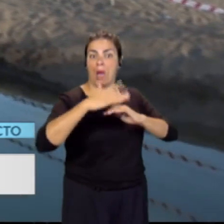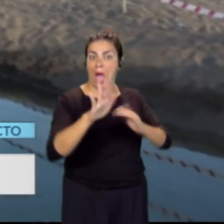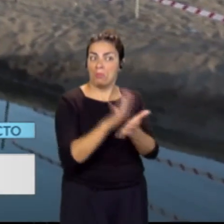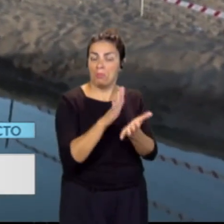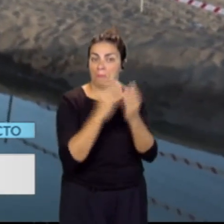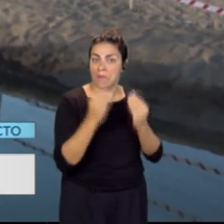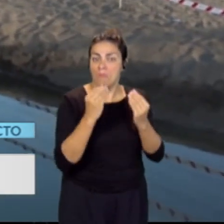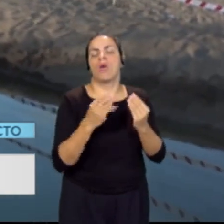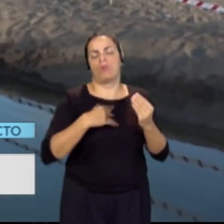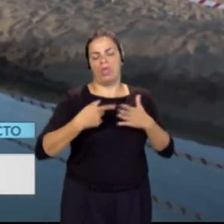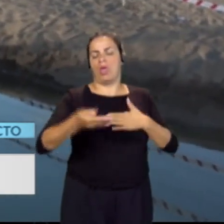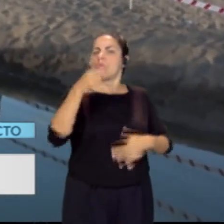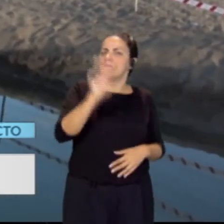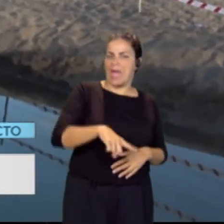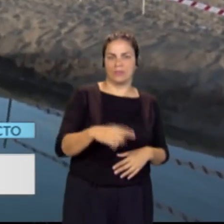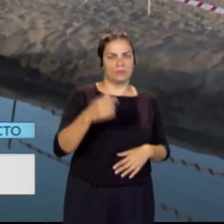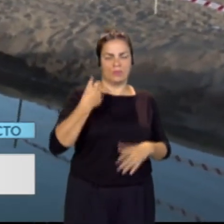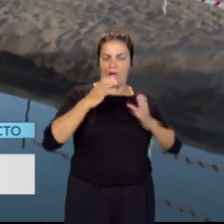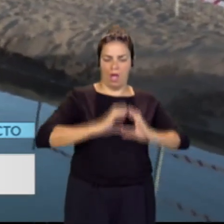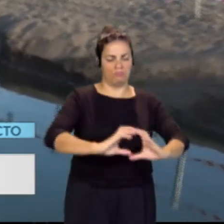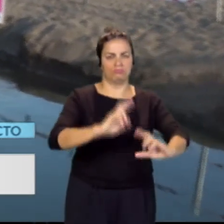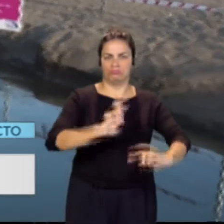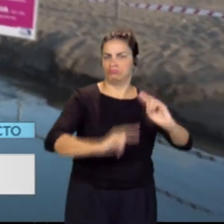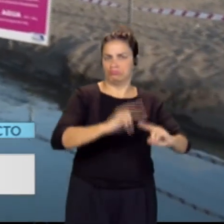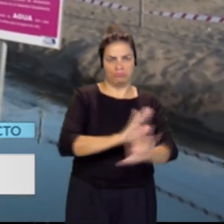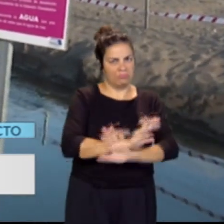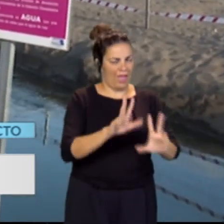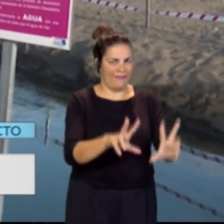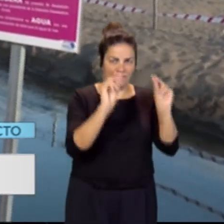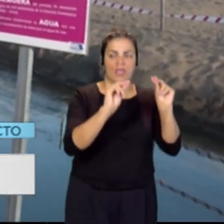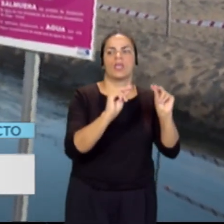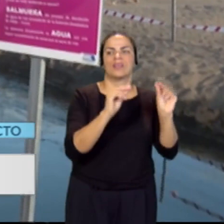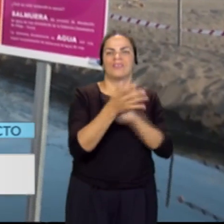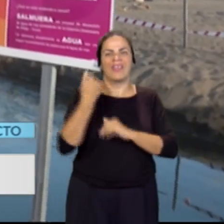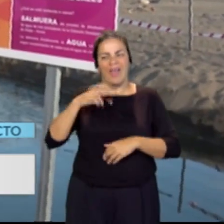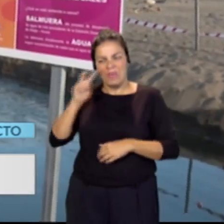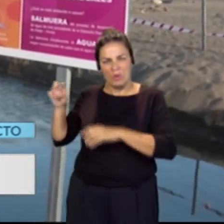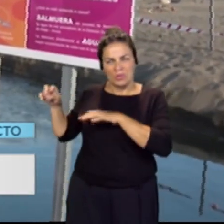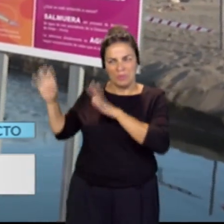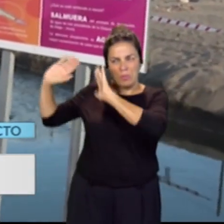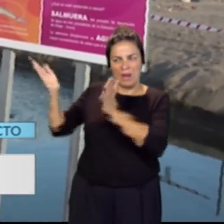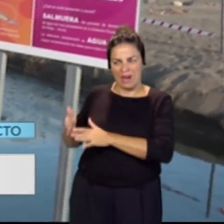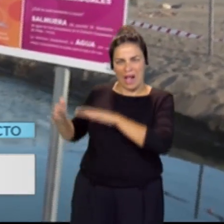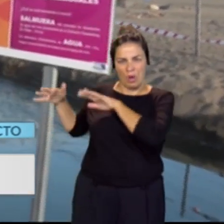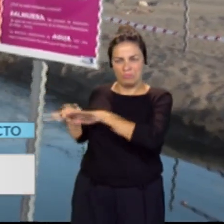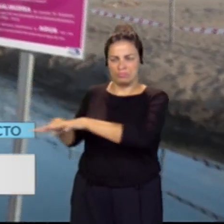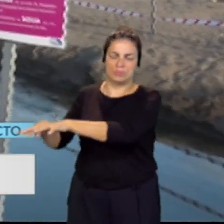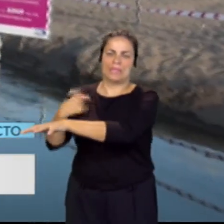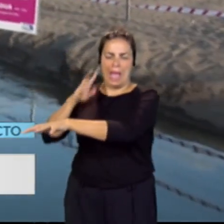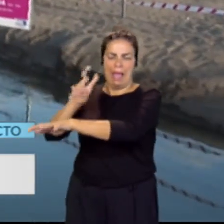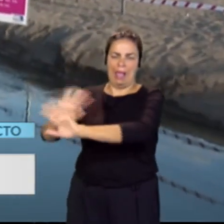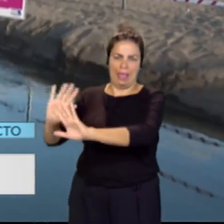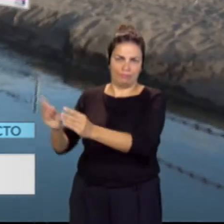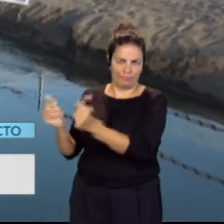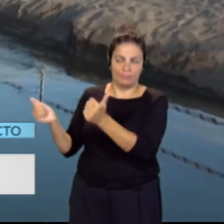entorno de un mes ya tendremos la conexión ejecutada y ya no veremos correr agua por el barranco. No veremos esta imagen y ya estará